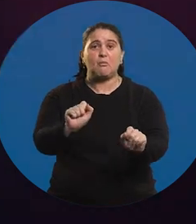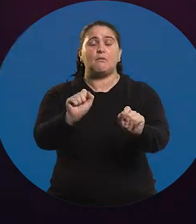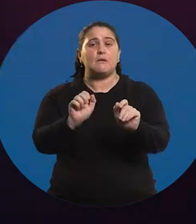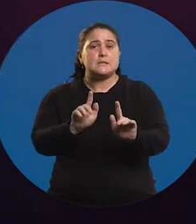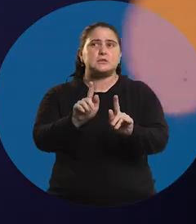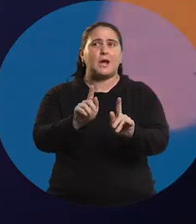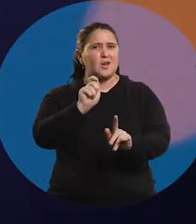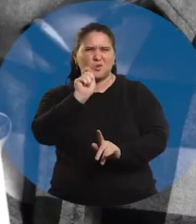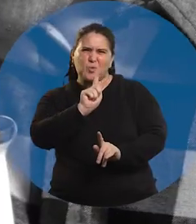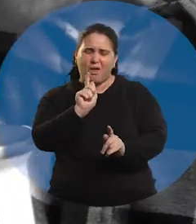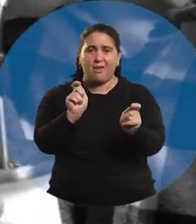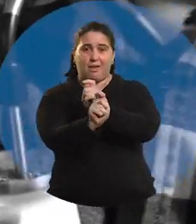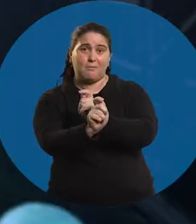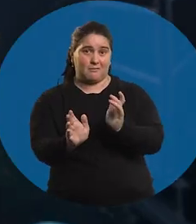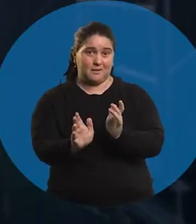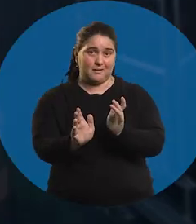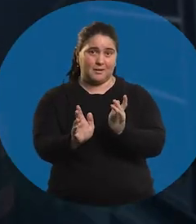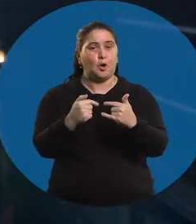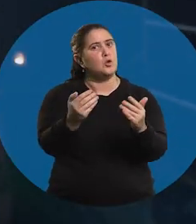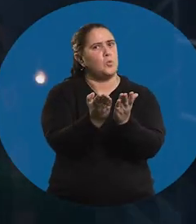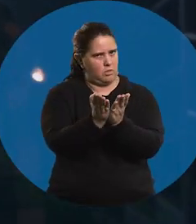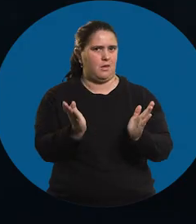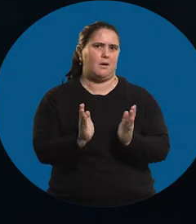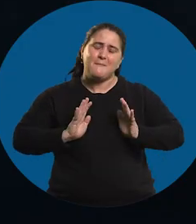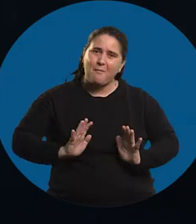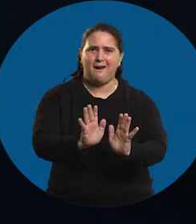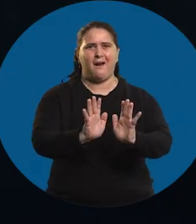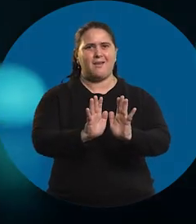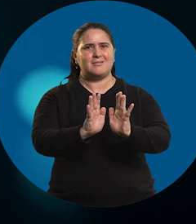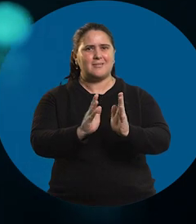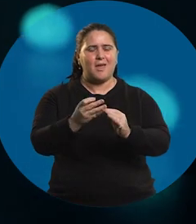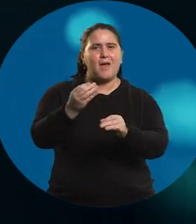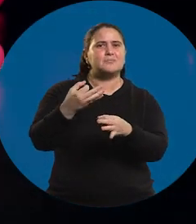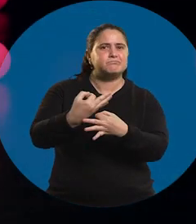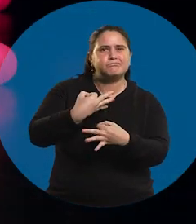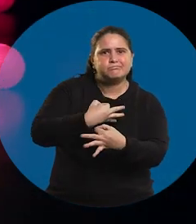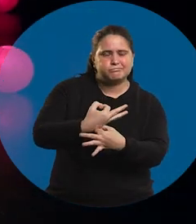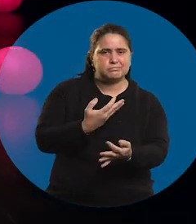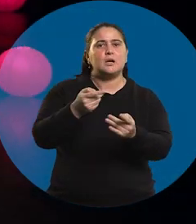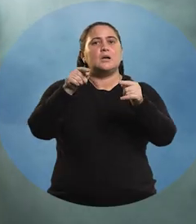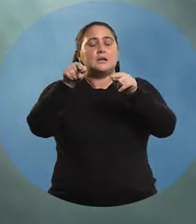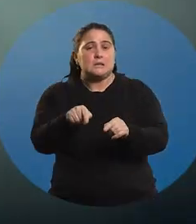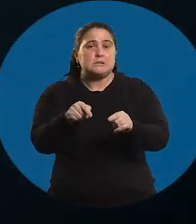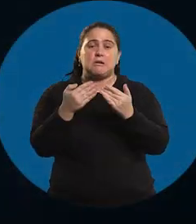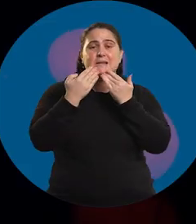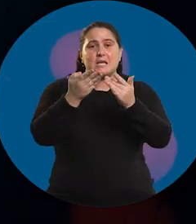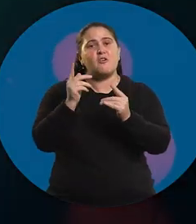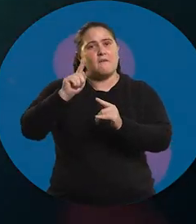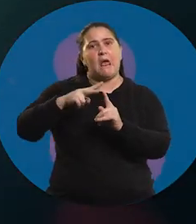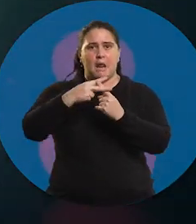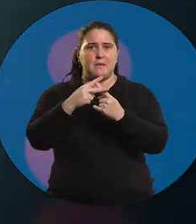Esa posibilidad de, si no te gusta, cambiás, pero estudiá, preparate, formate, que eso te va a dar